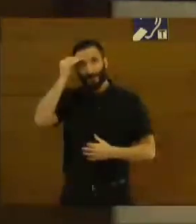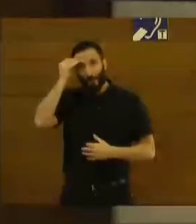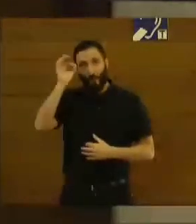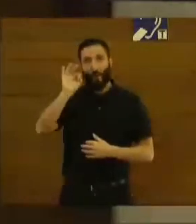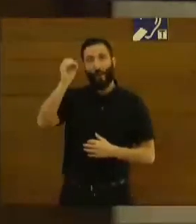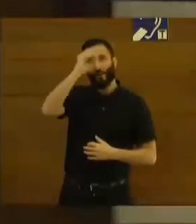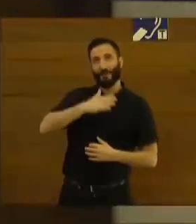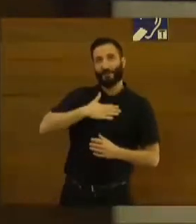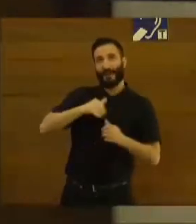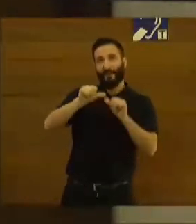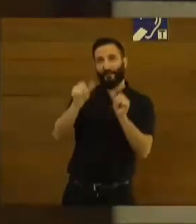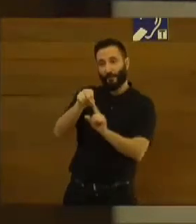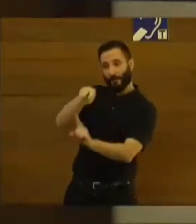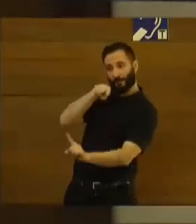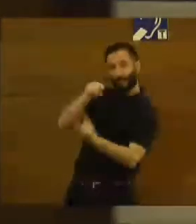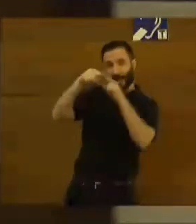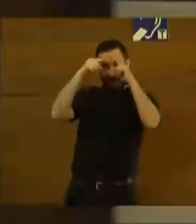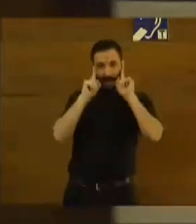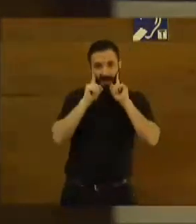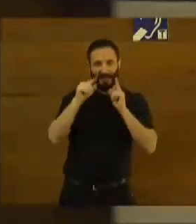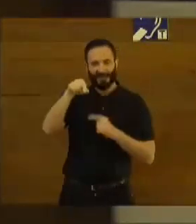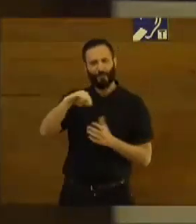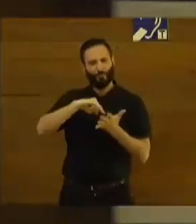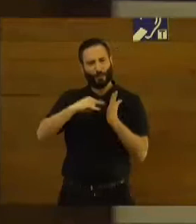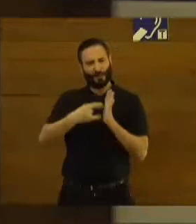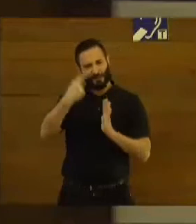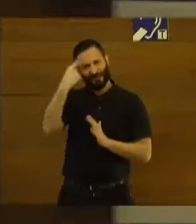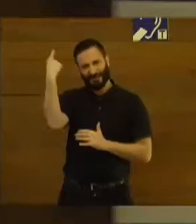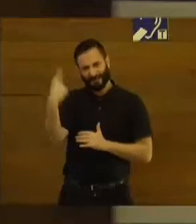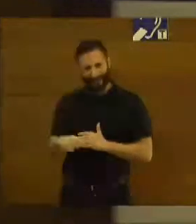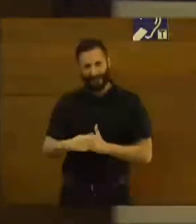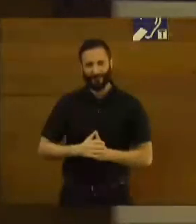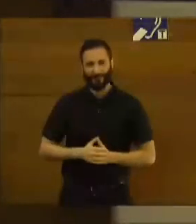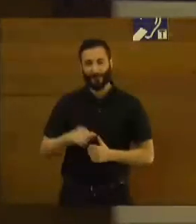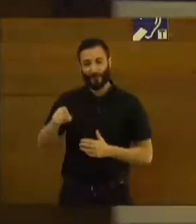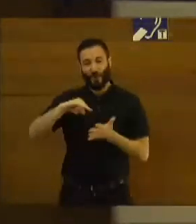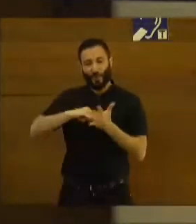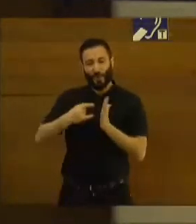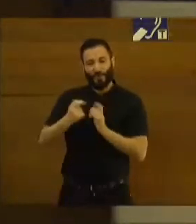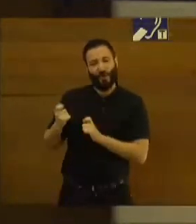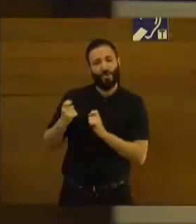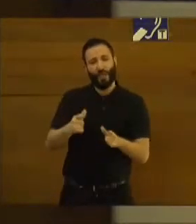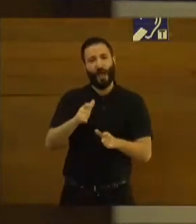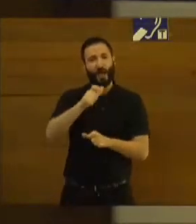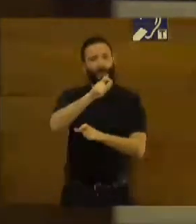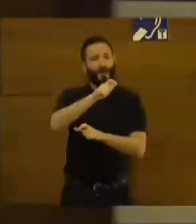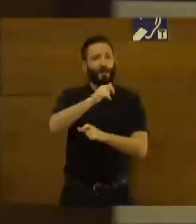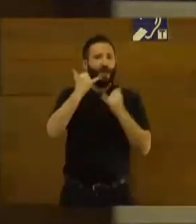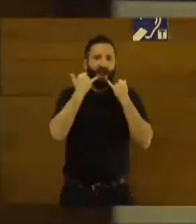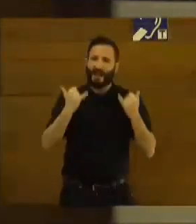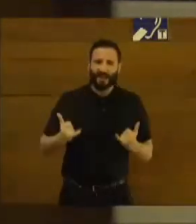sé lo que suponen estos proyectos que aseguran la energía en cualquiera de sus formas